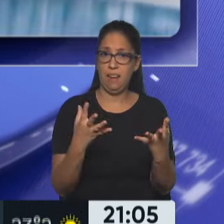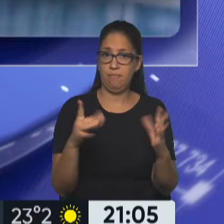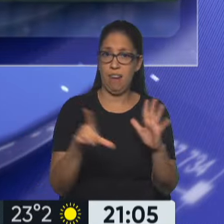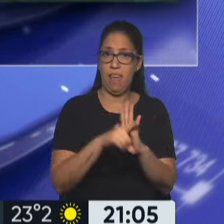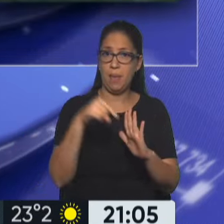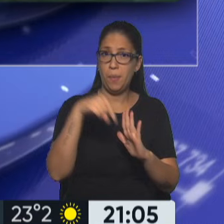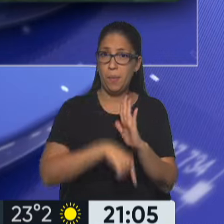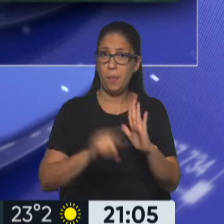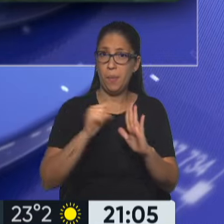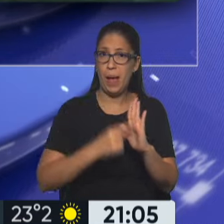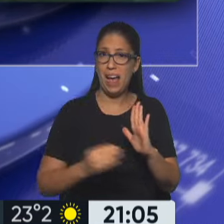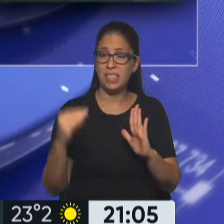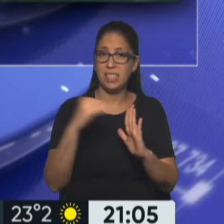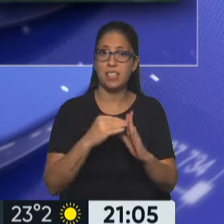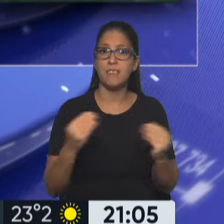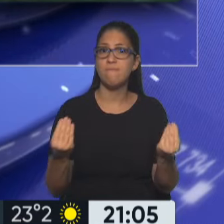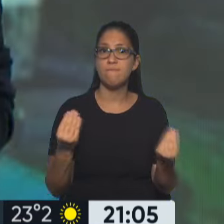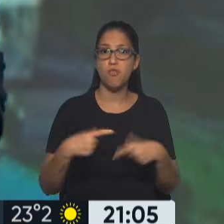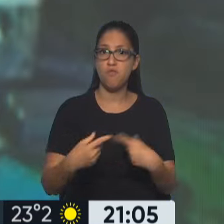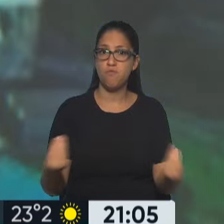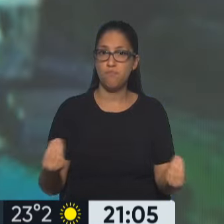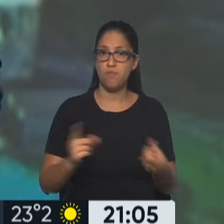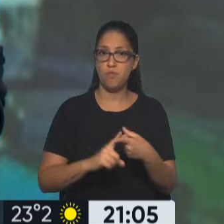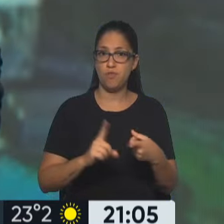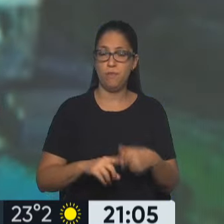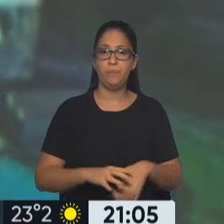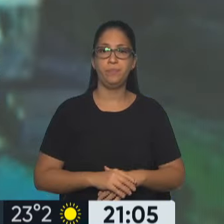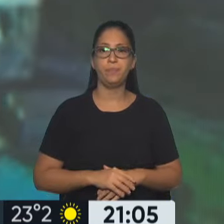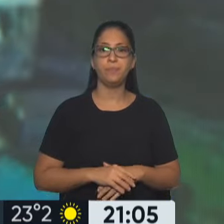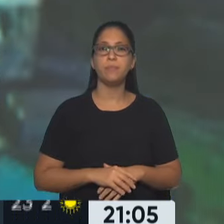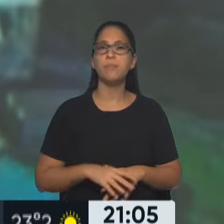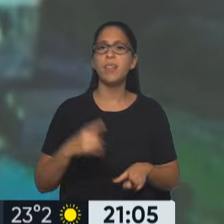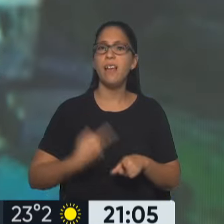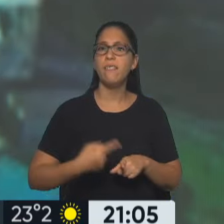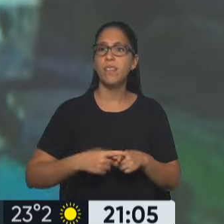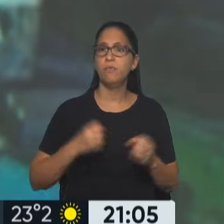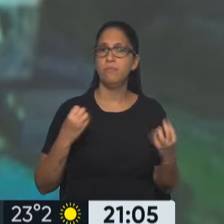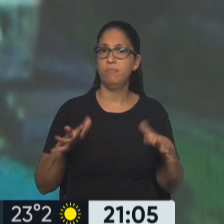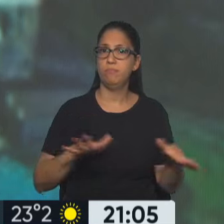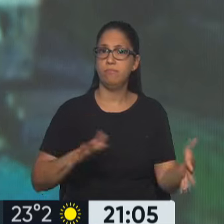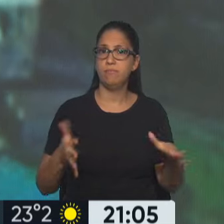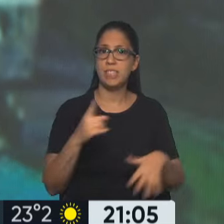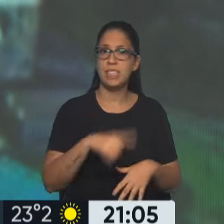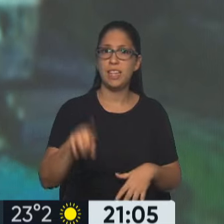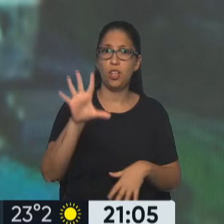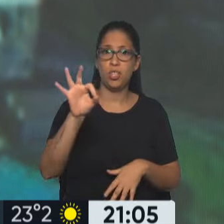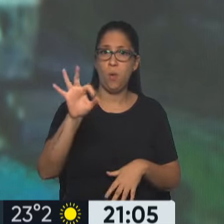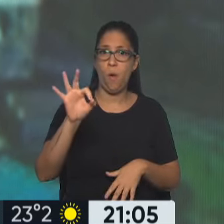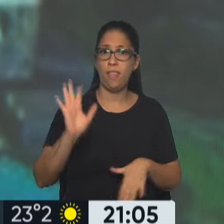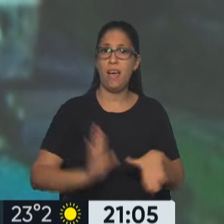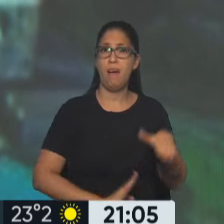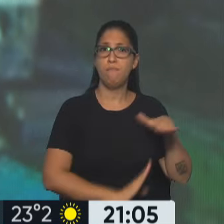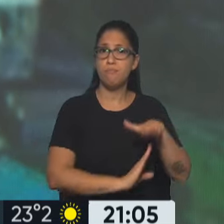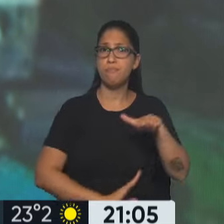ley BASES? Ahora, ¿cómo es la dinámica en estos eventos? Porque son aproximadamente 150 CEOs que están ahí